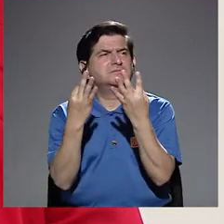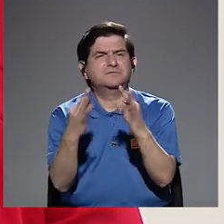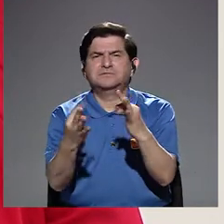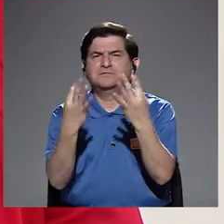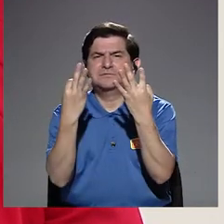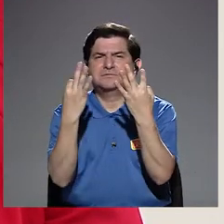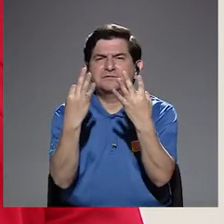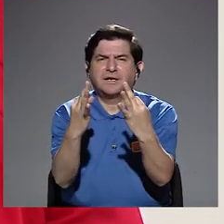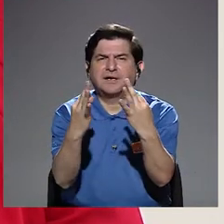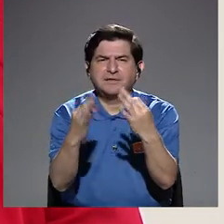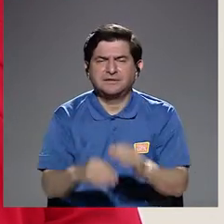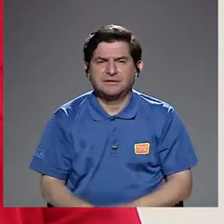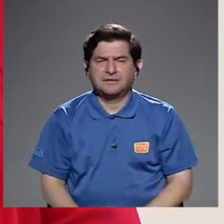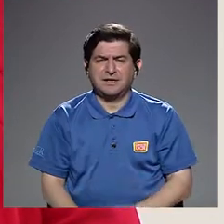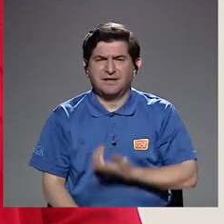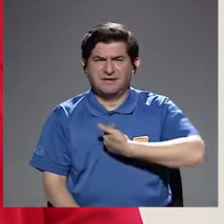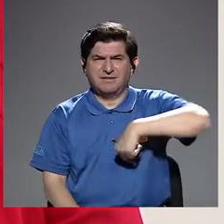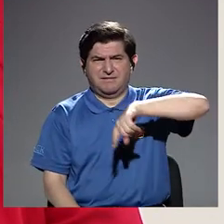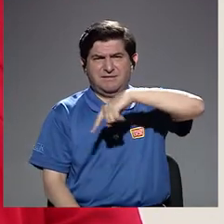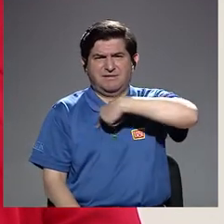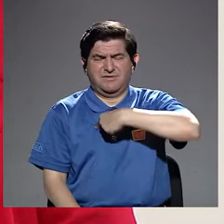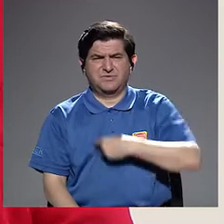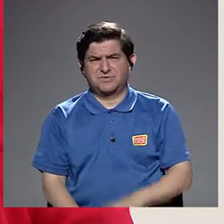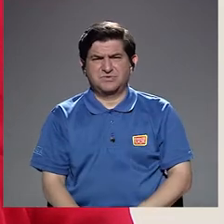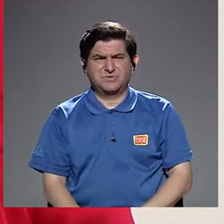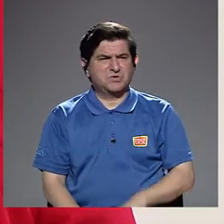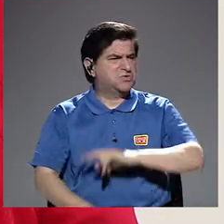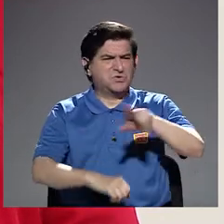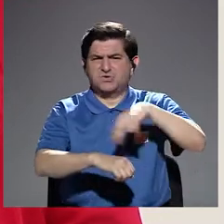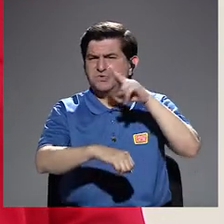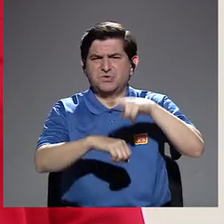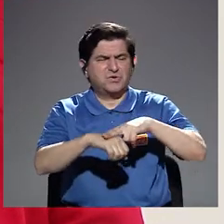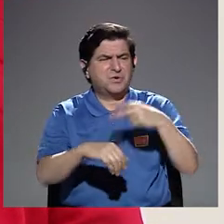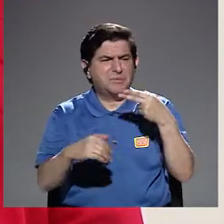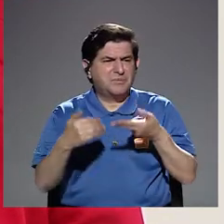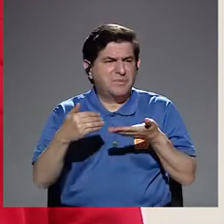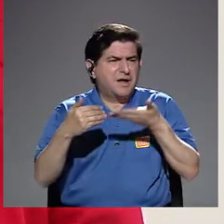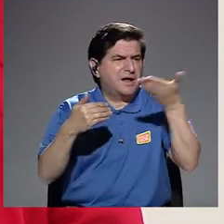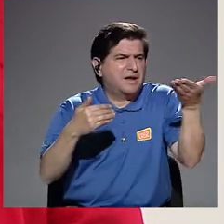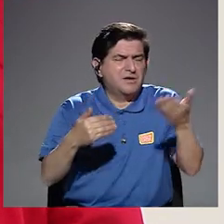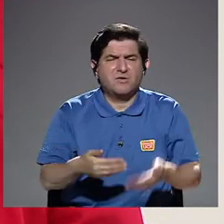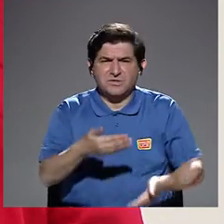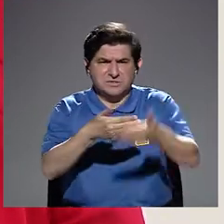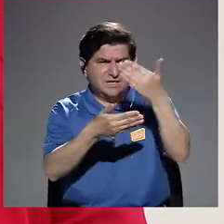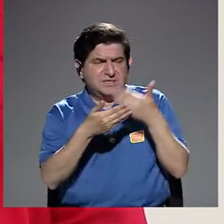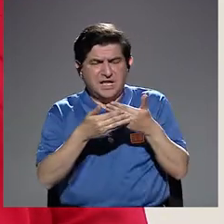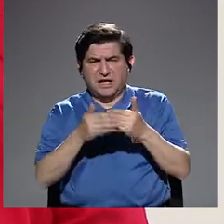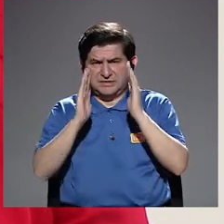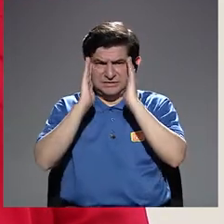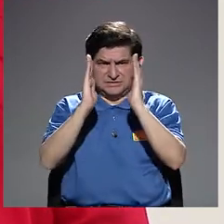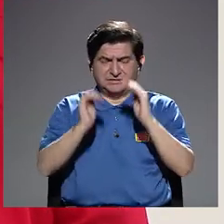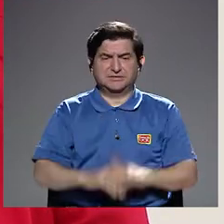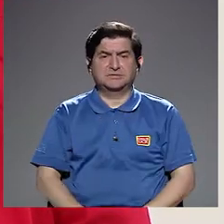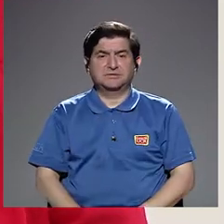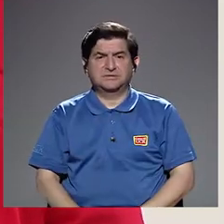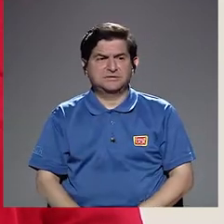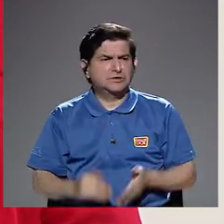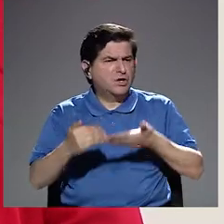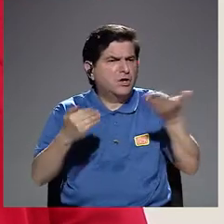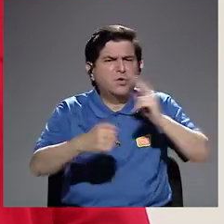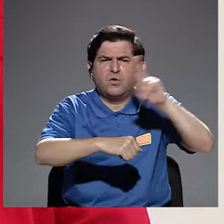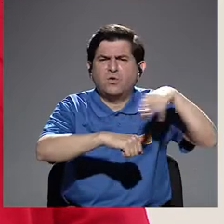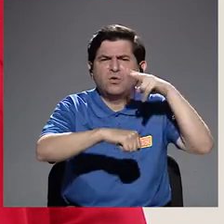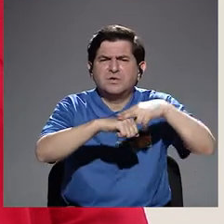dejar de ver como normal lo normalizado constantemente. Y una cosa que se ha